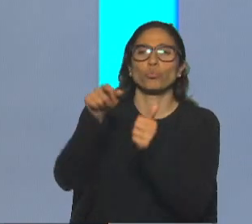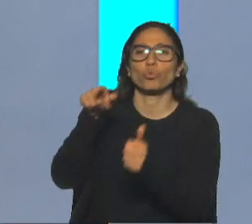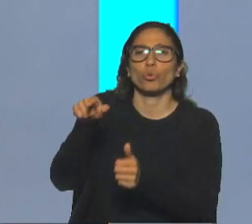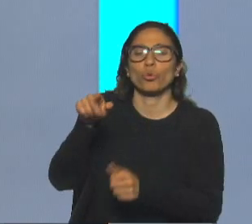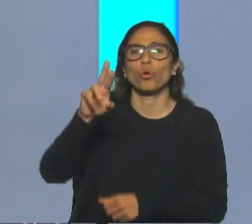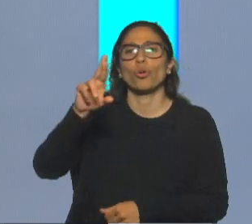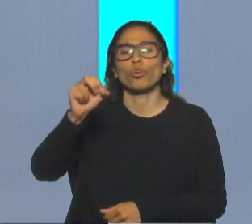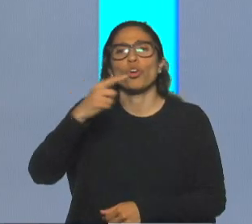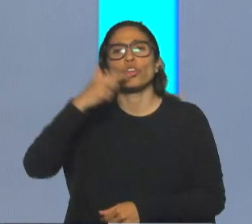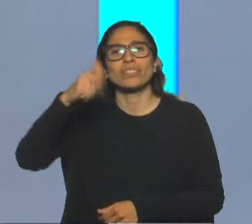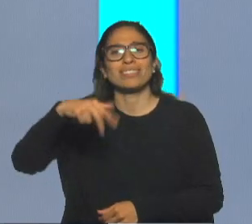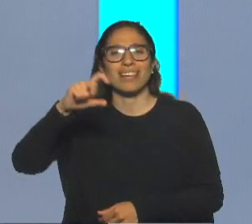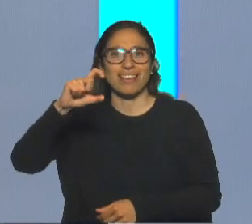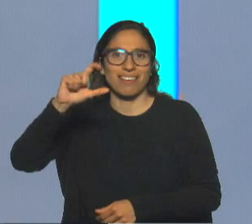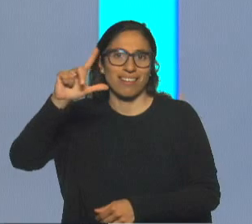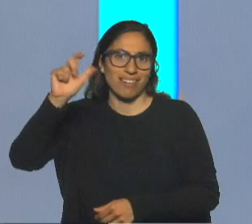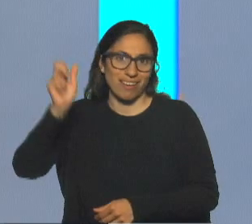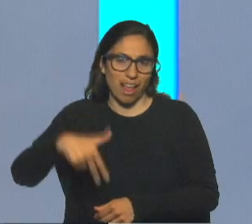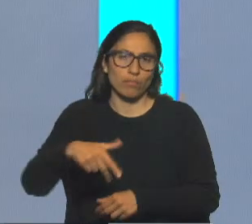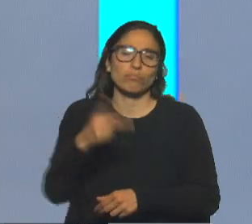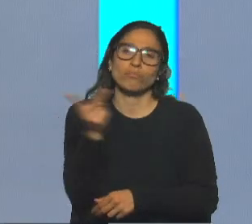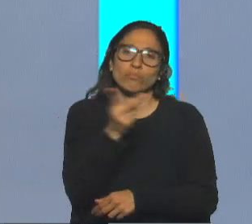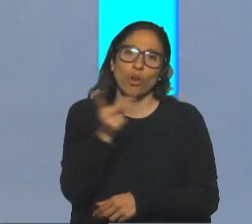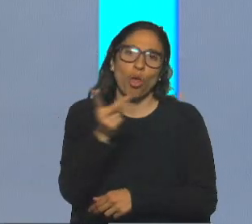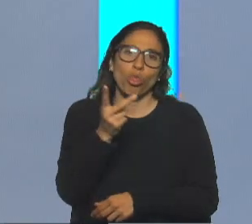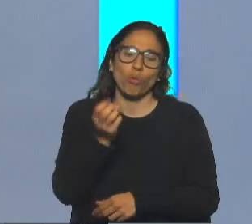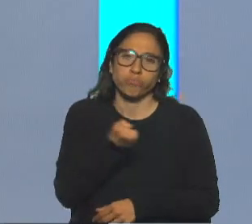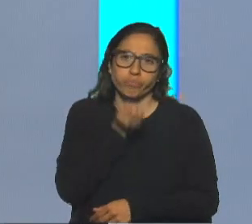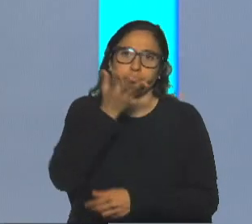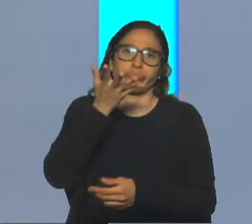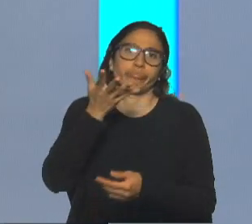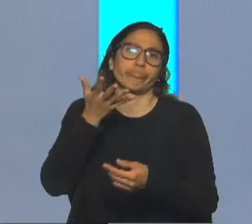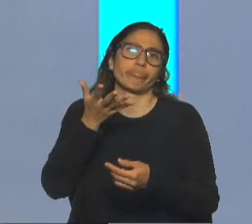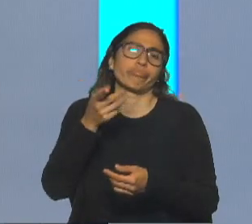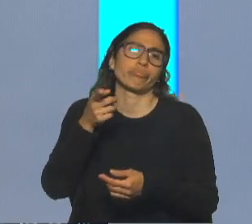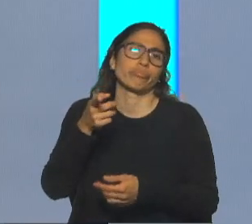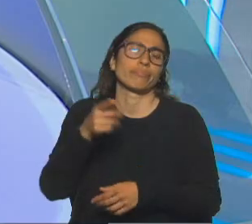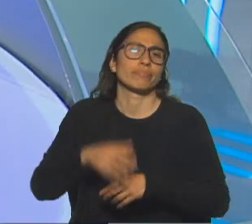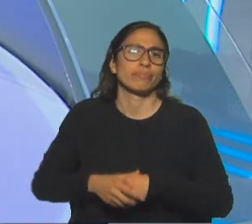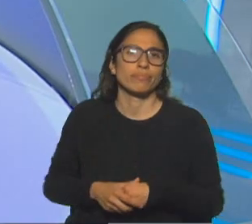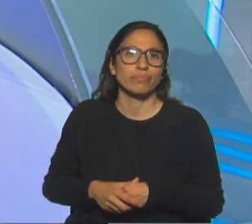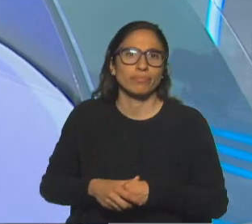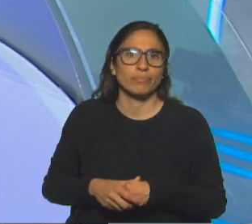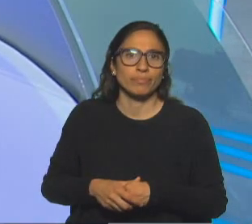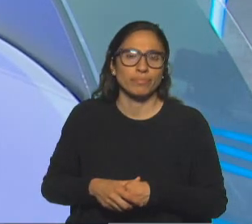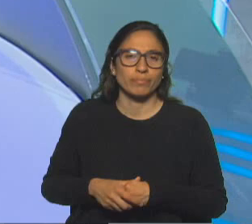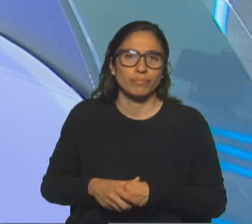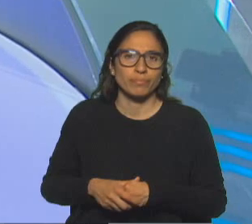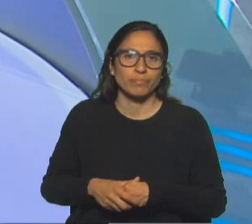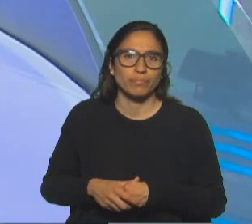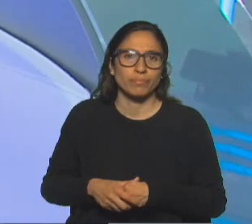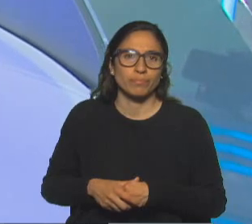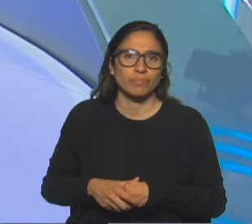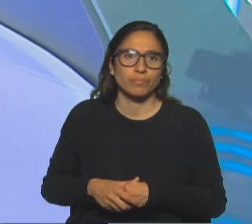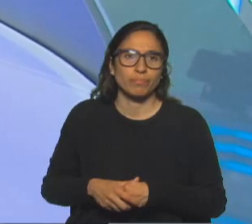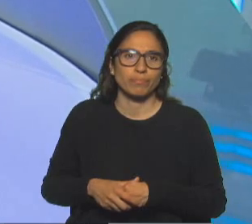Rosencrantz, formularon su descargo en el marco del juicio político, pero los detalles los tiene Néstor Espósito. Hola Néstor. ¿Qué tal, Diana? ¿Cómo va? Bueno, recordamos